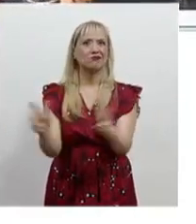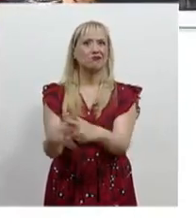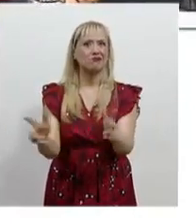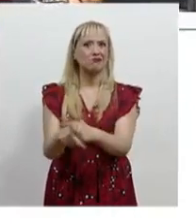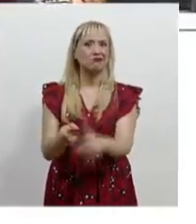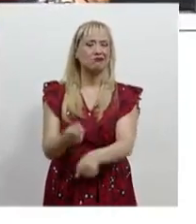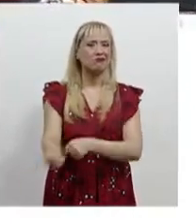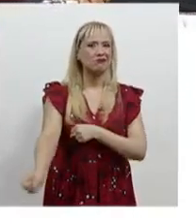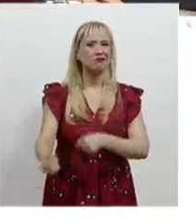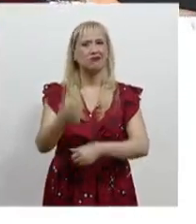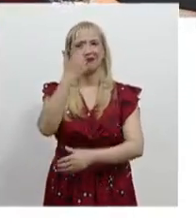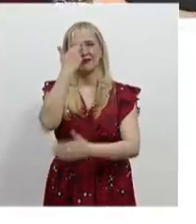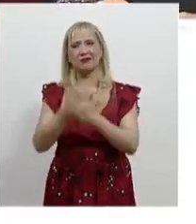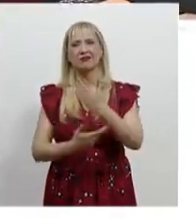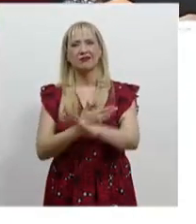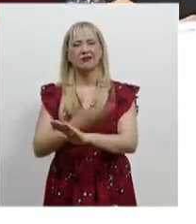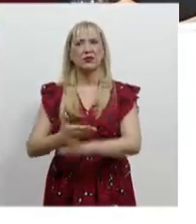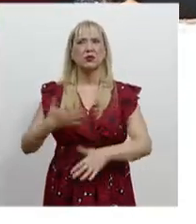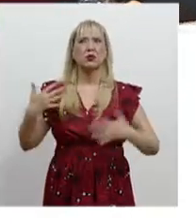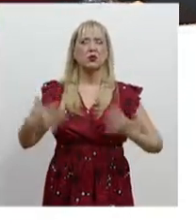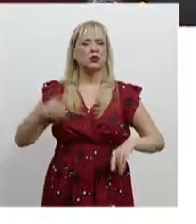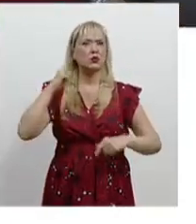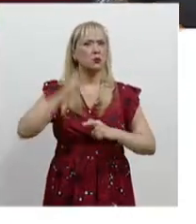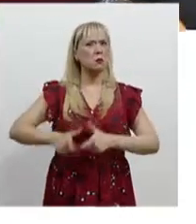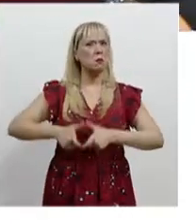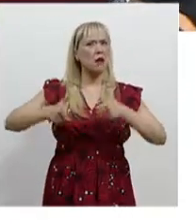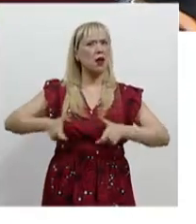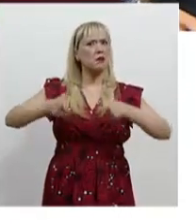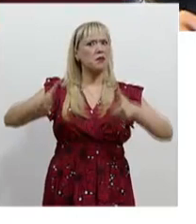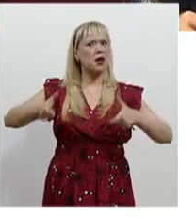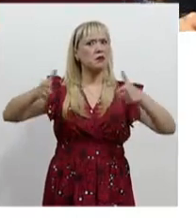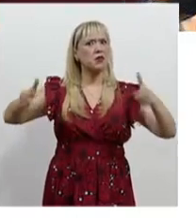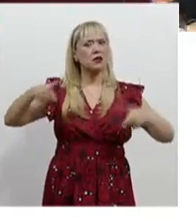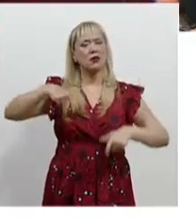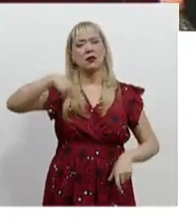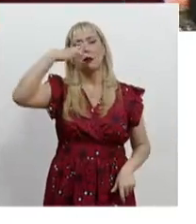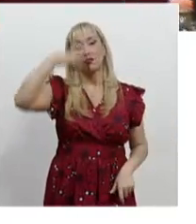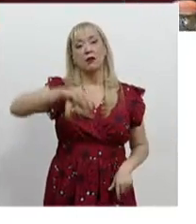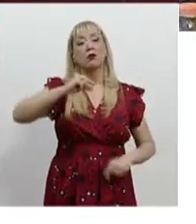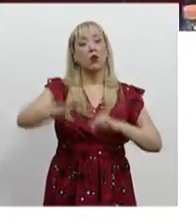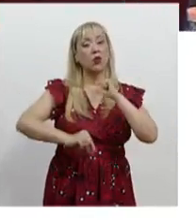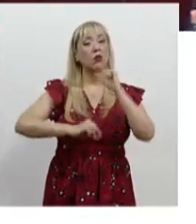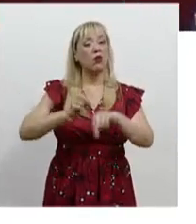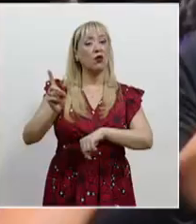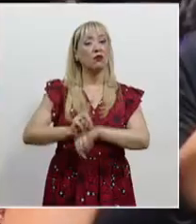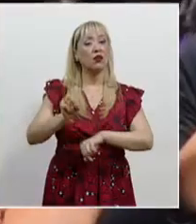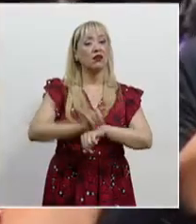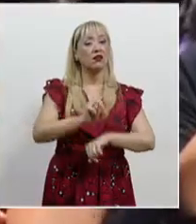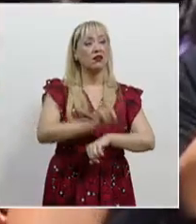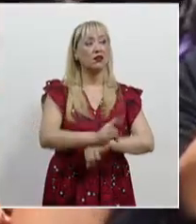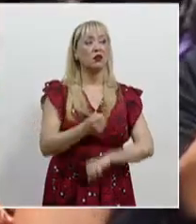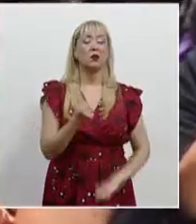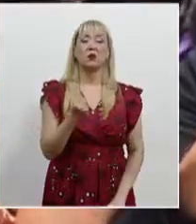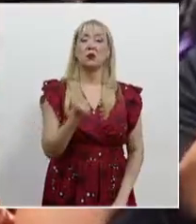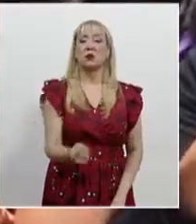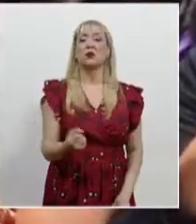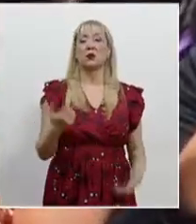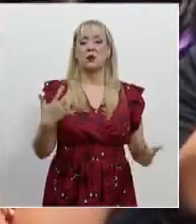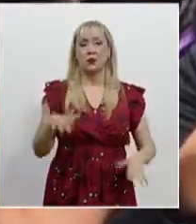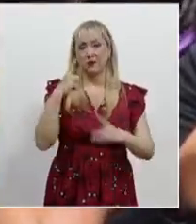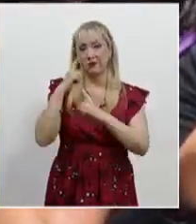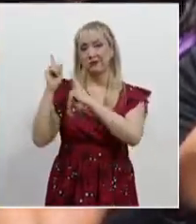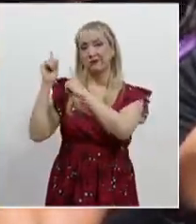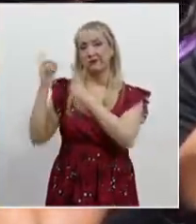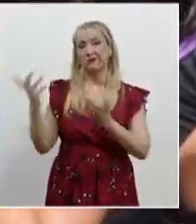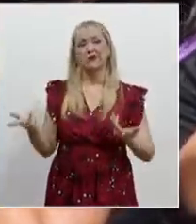pese a todos los esfuerzos, la escalada de violencia que vive el país se va recrudeciendo cada día y con mayores efectos para las